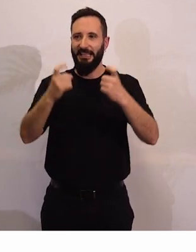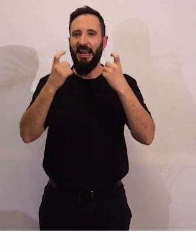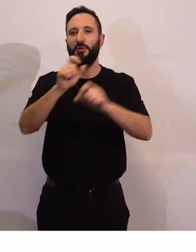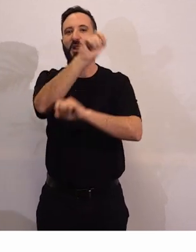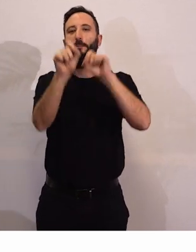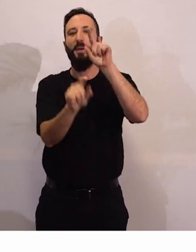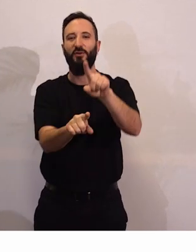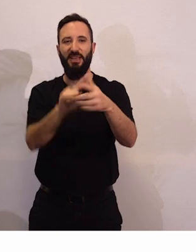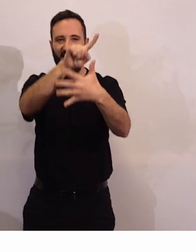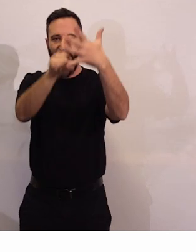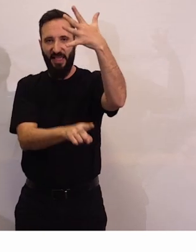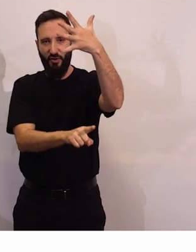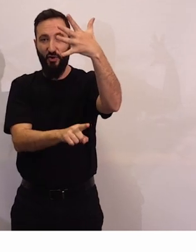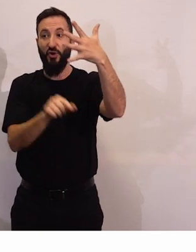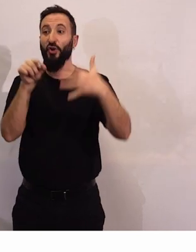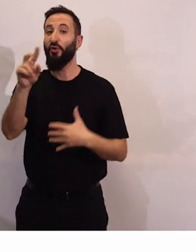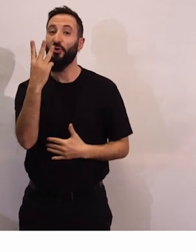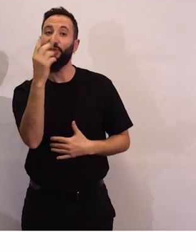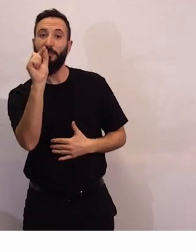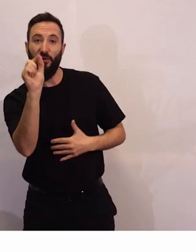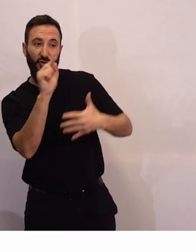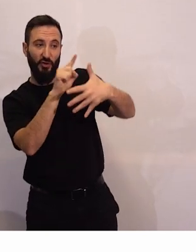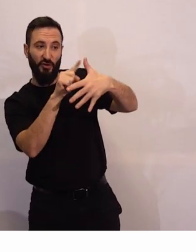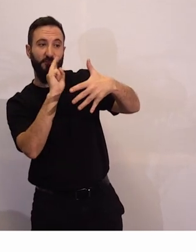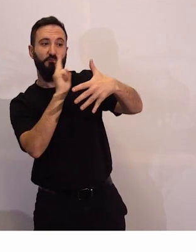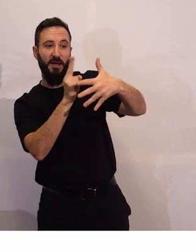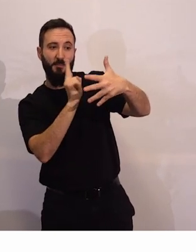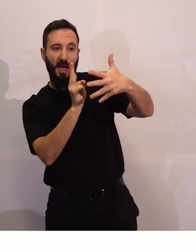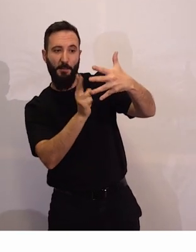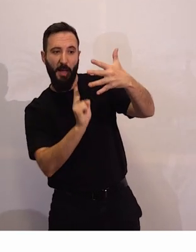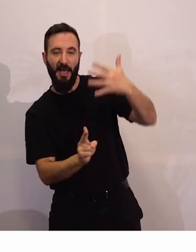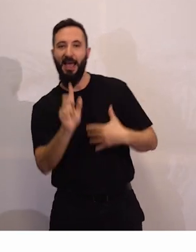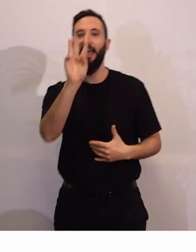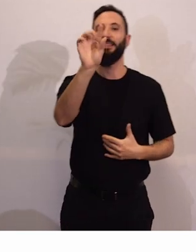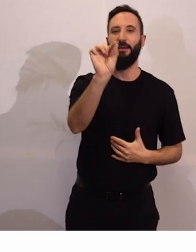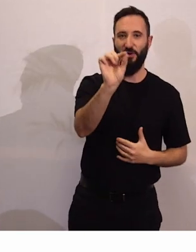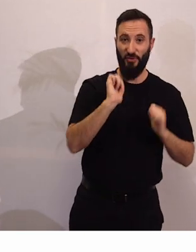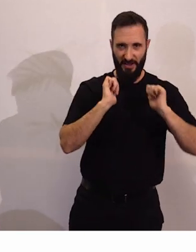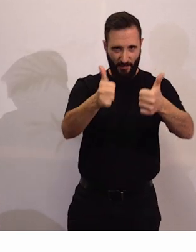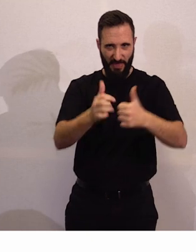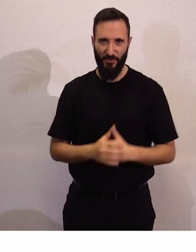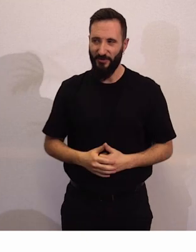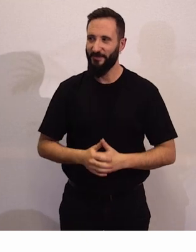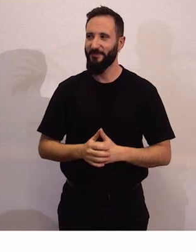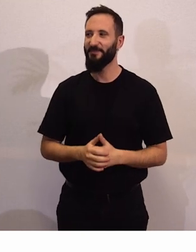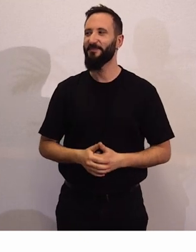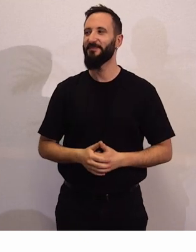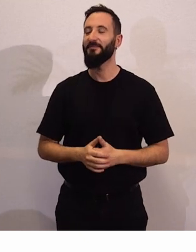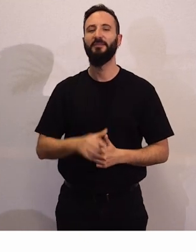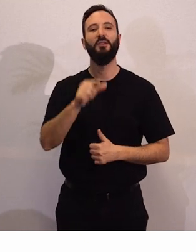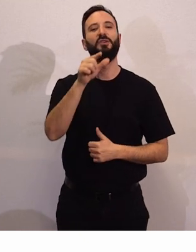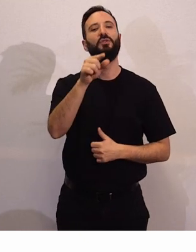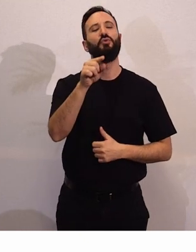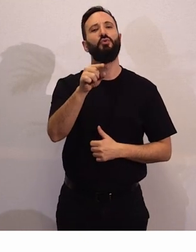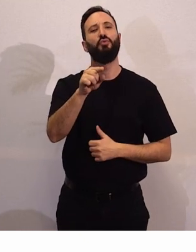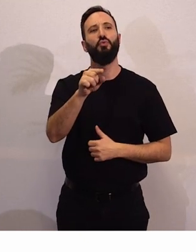preguntas y contarás con tres minutos para contestar estas preguntas. vamos a empezar. Tú has